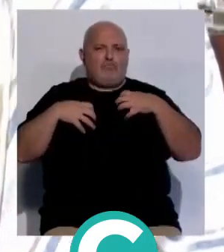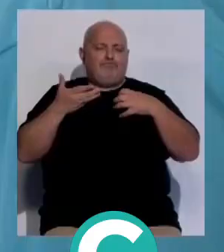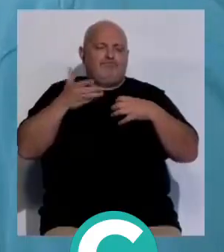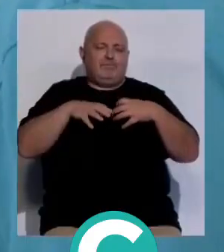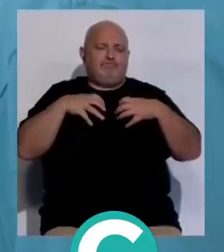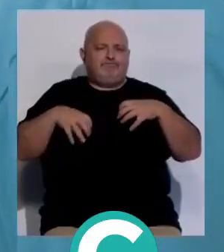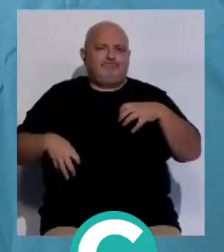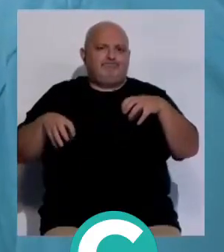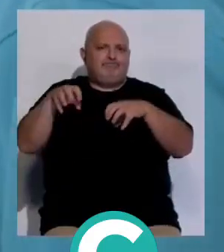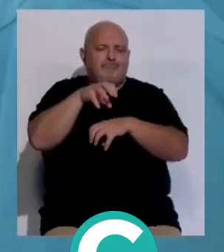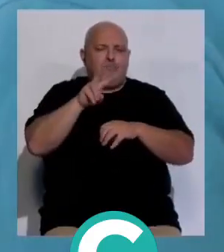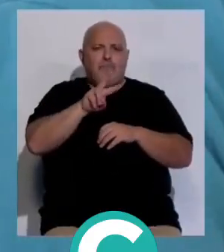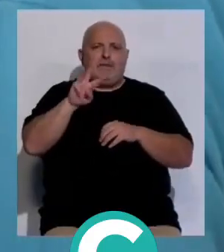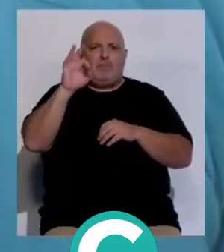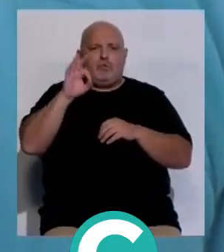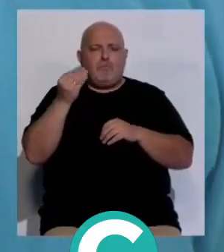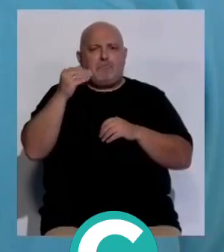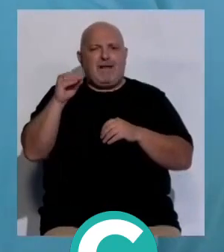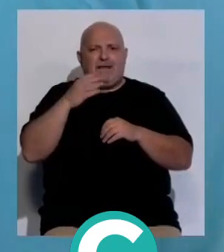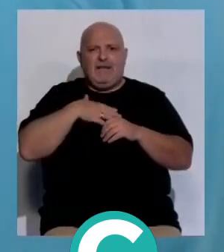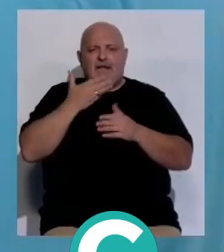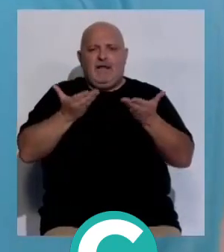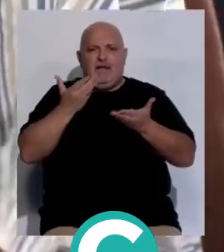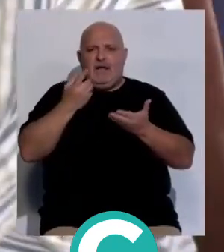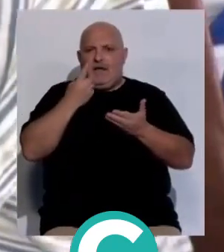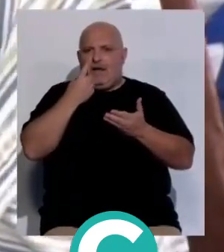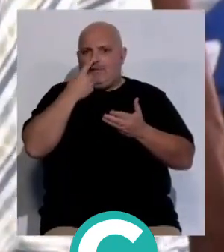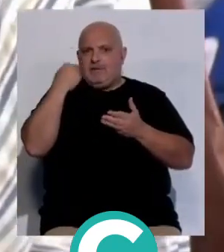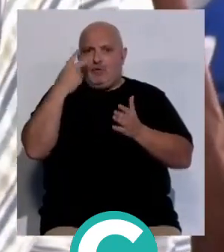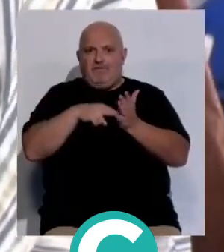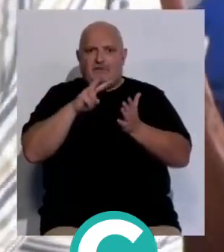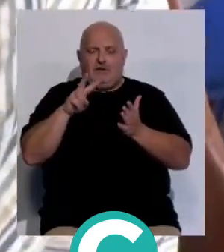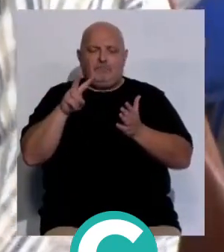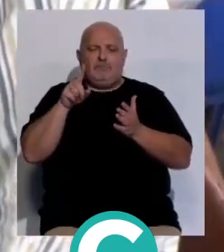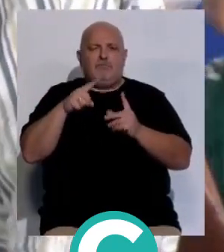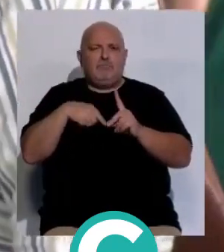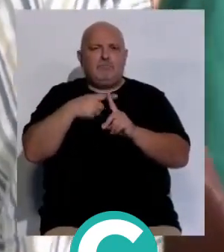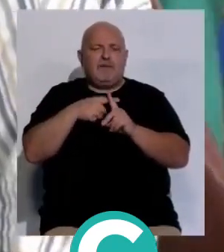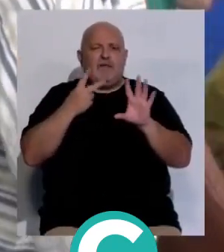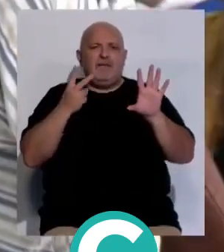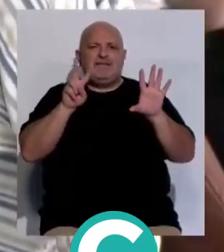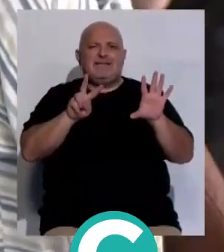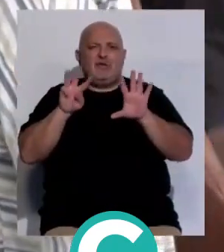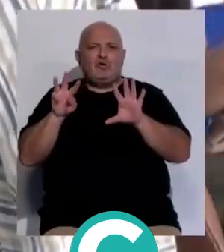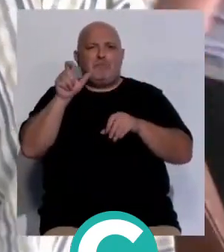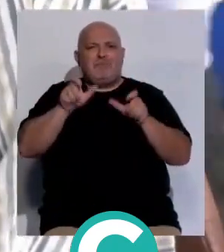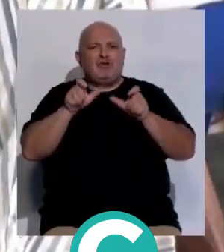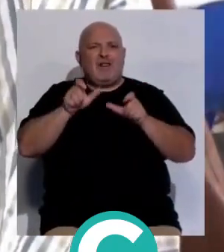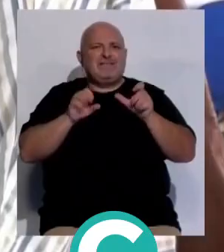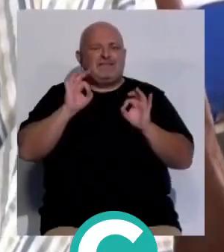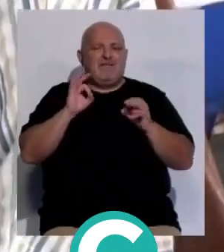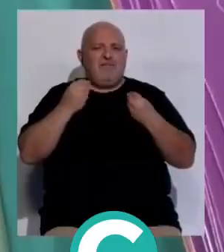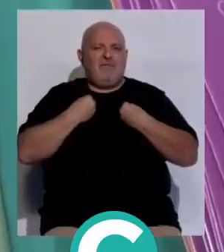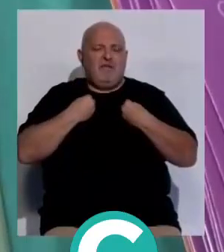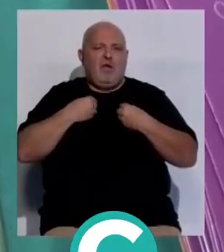fallecer un 23% más que en el mismo periodo de 2022. A ellos se suman las 78 personas que han donado